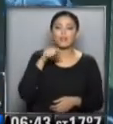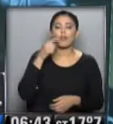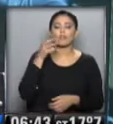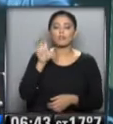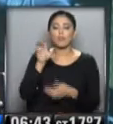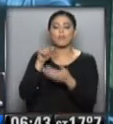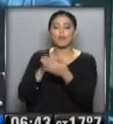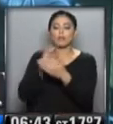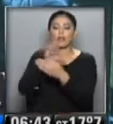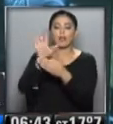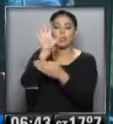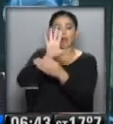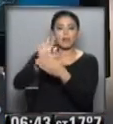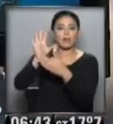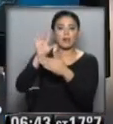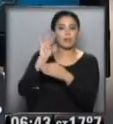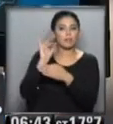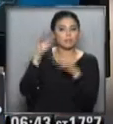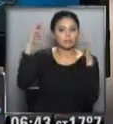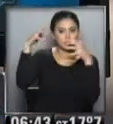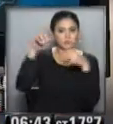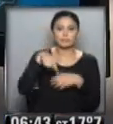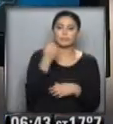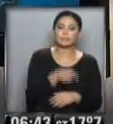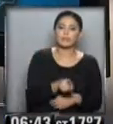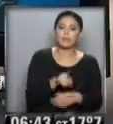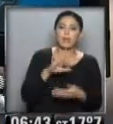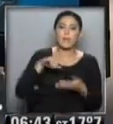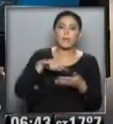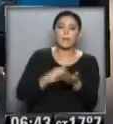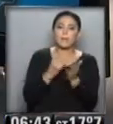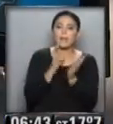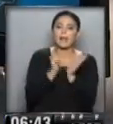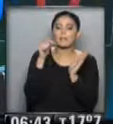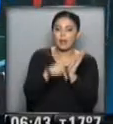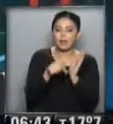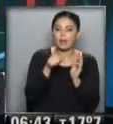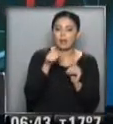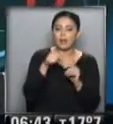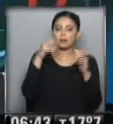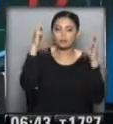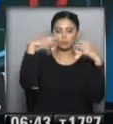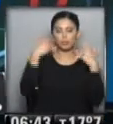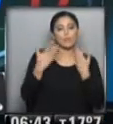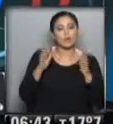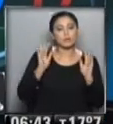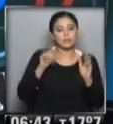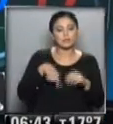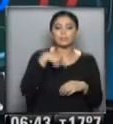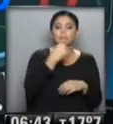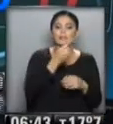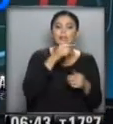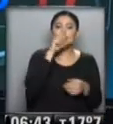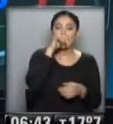complicadísimo... ...en la zona de Bahía Blanca, con bastante viento... ...la probabilidad de lluvia, Santa Rosa...